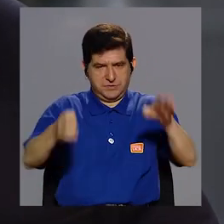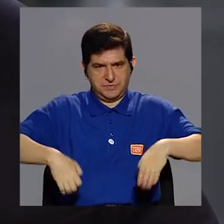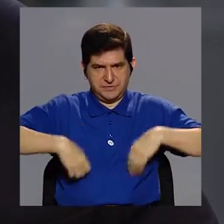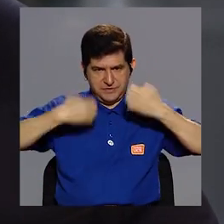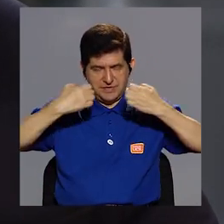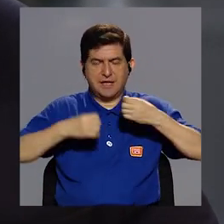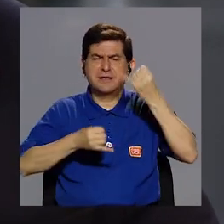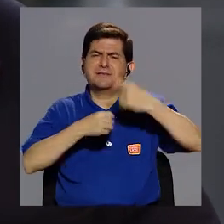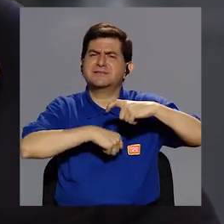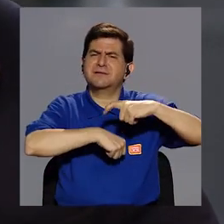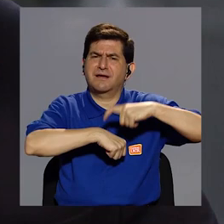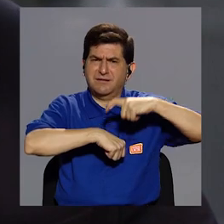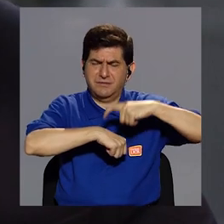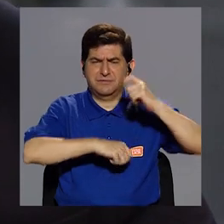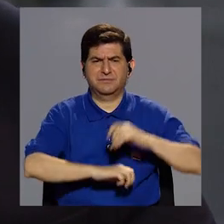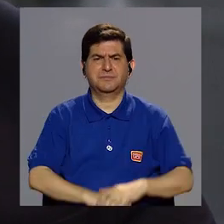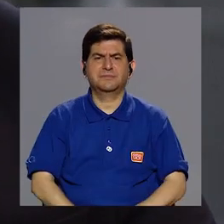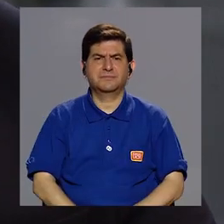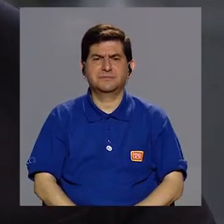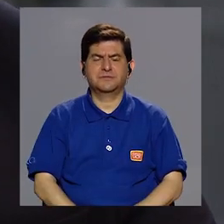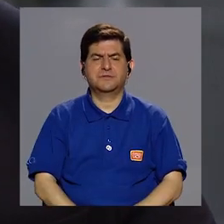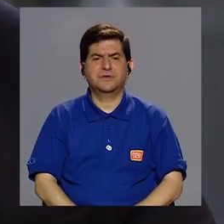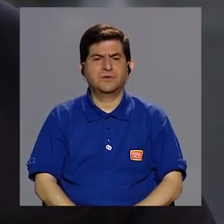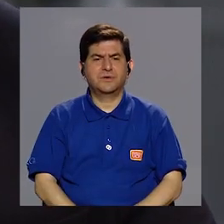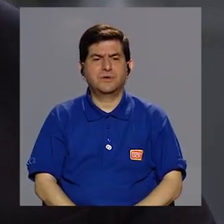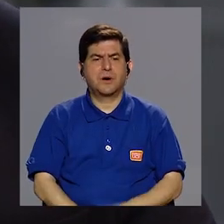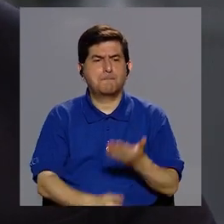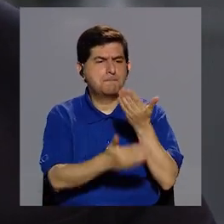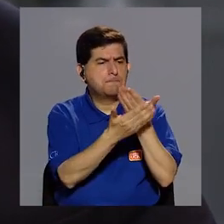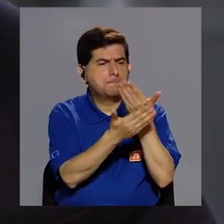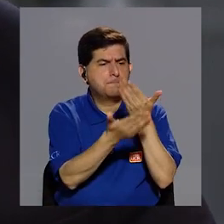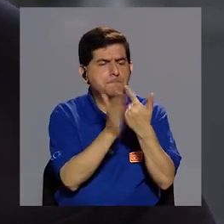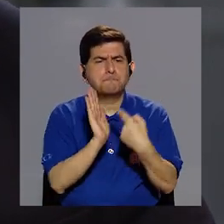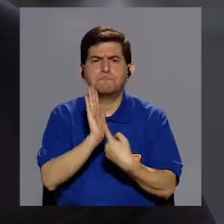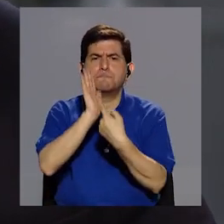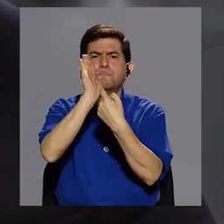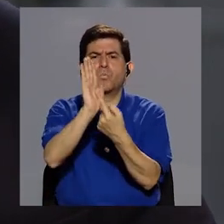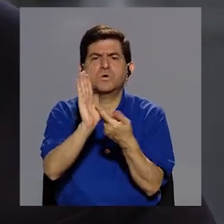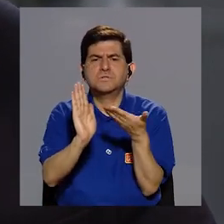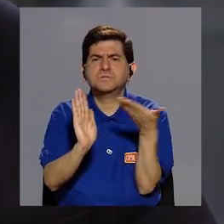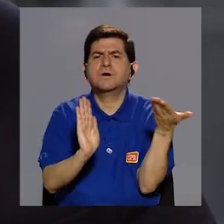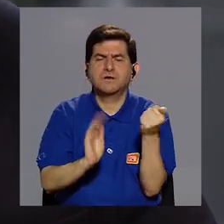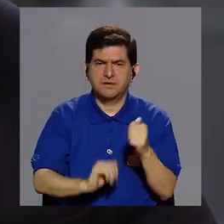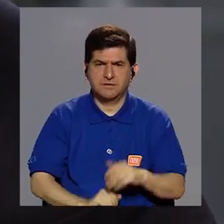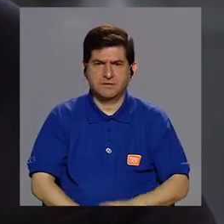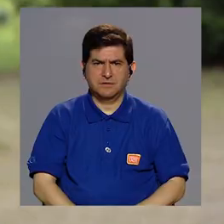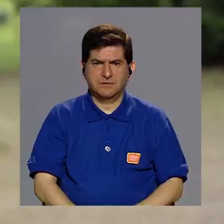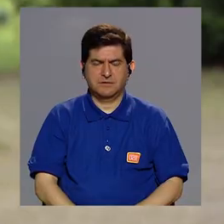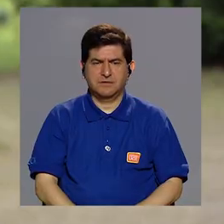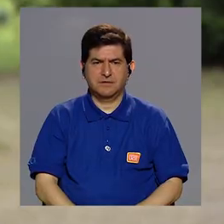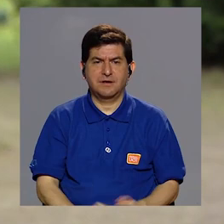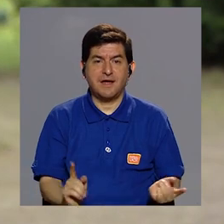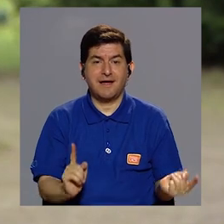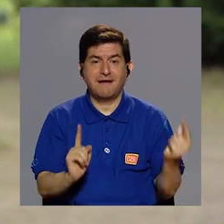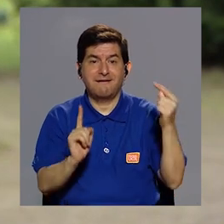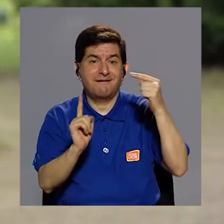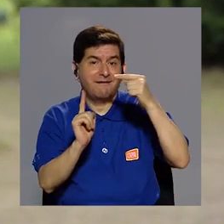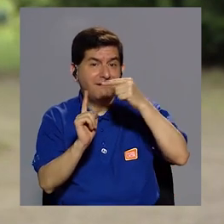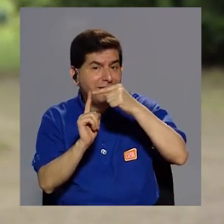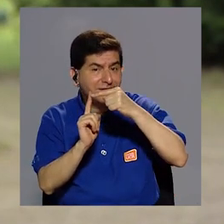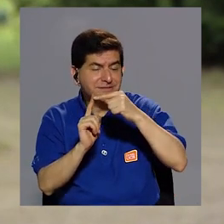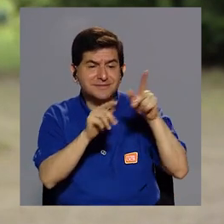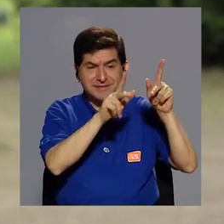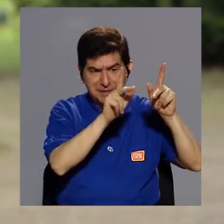especiales. últimamente lo que la evidencia nos está mostrando es que incluso